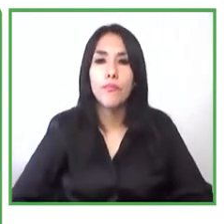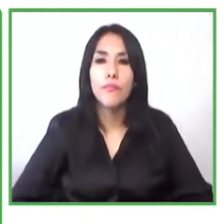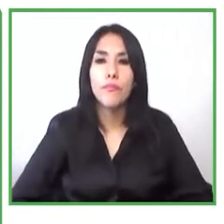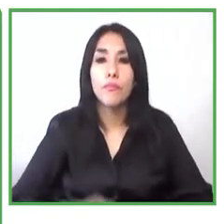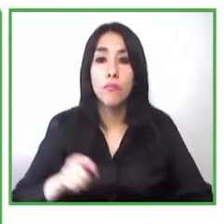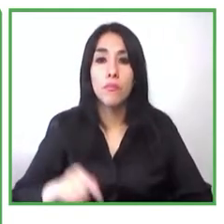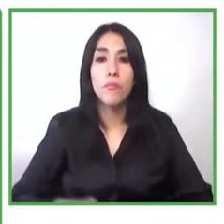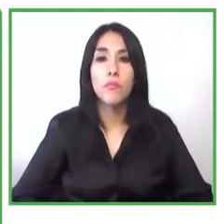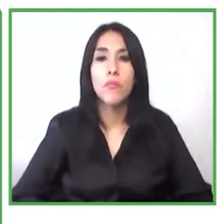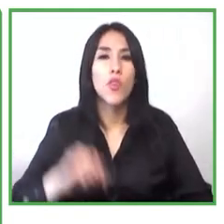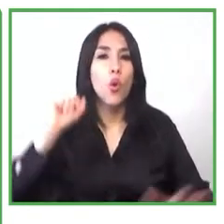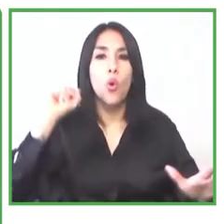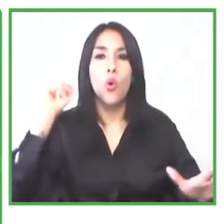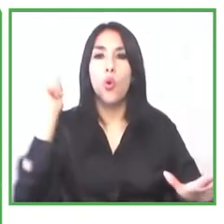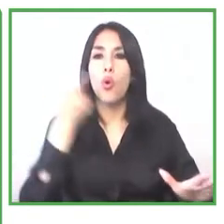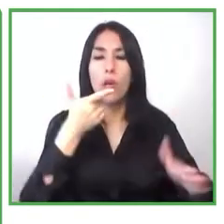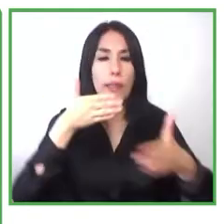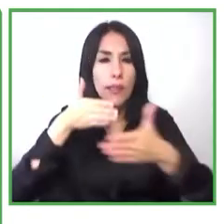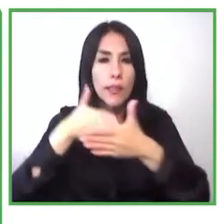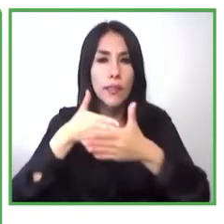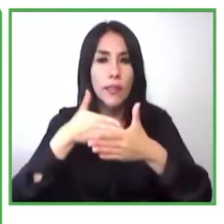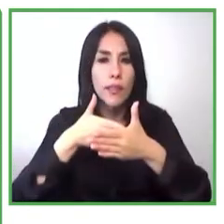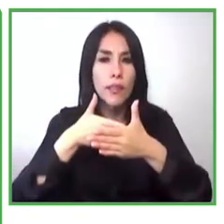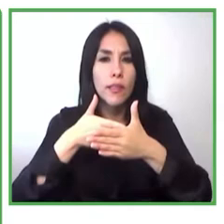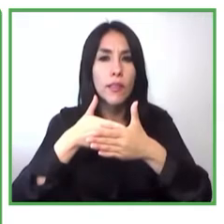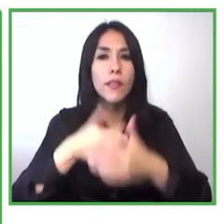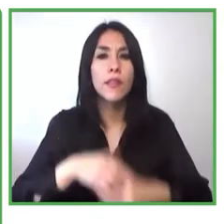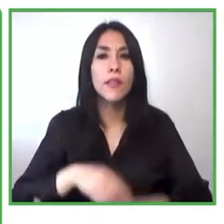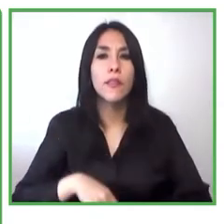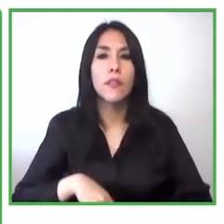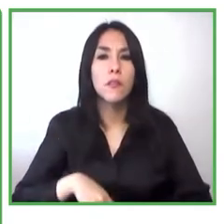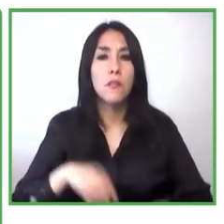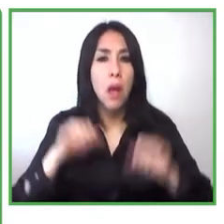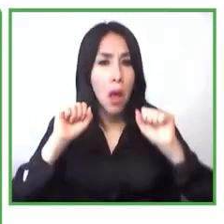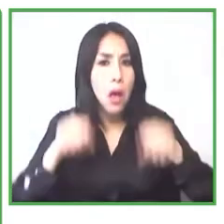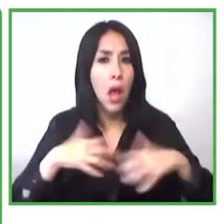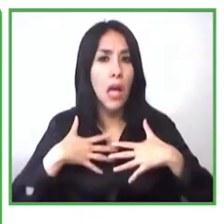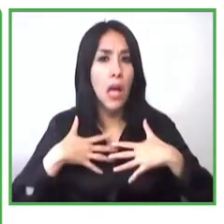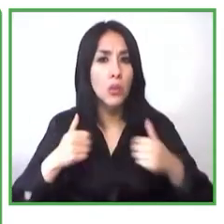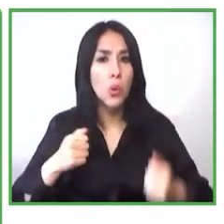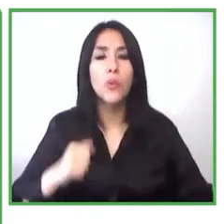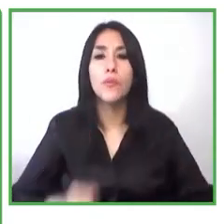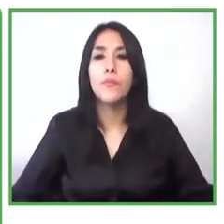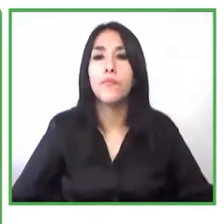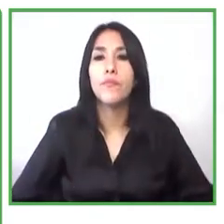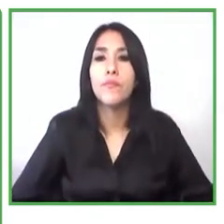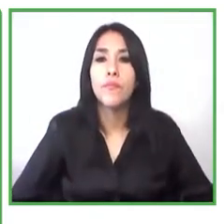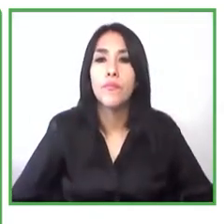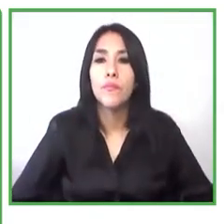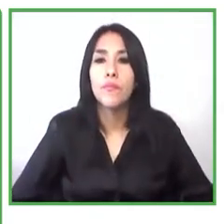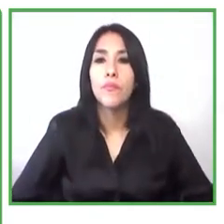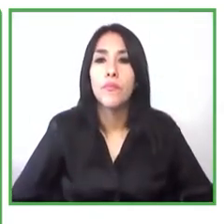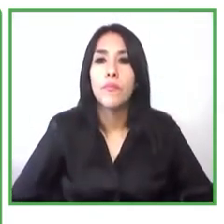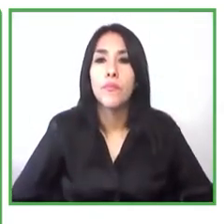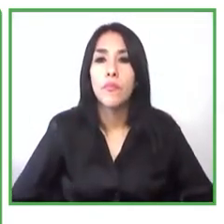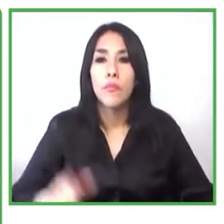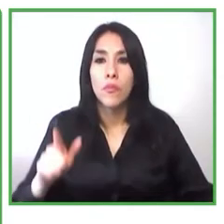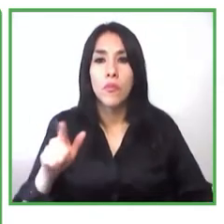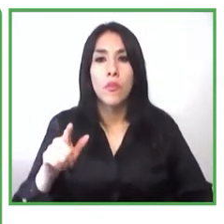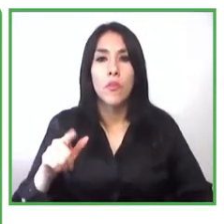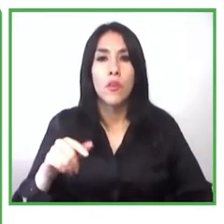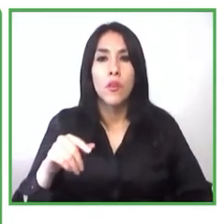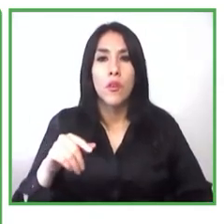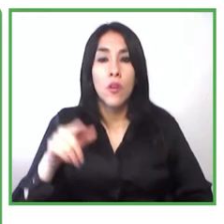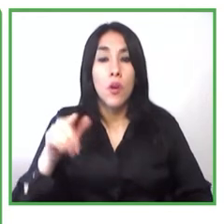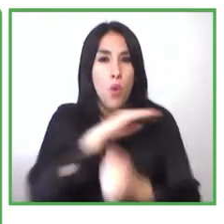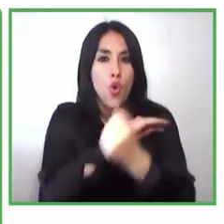rentabilidades de mejoramiento en sus procesos productivos y que incluso este emprendimiento logró acceder al ecosistema en un